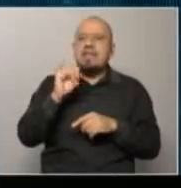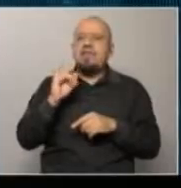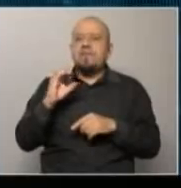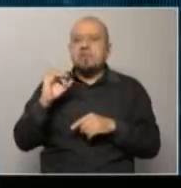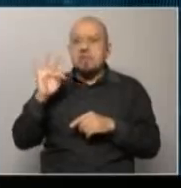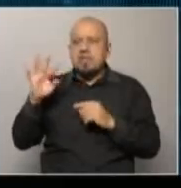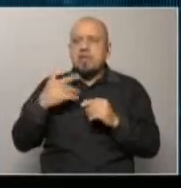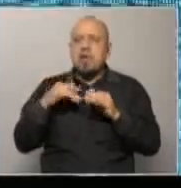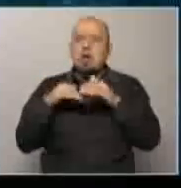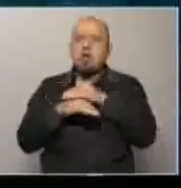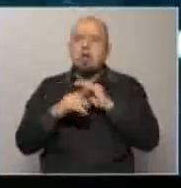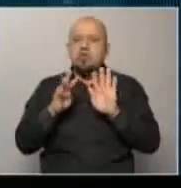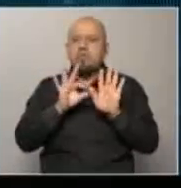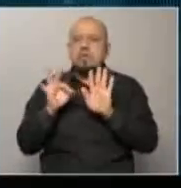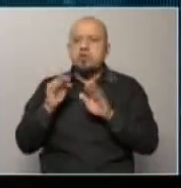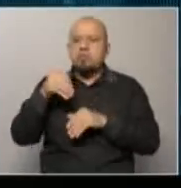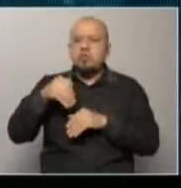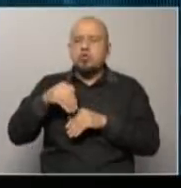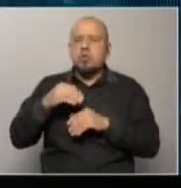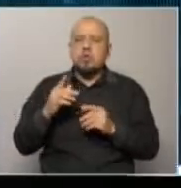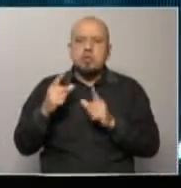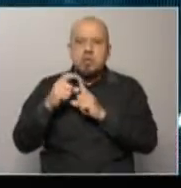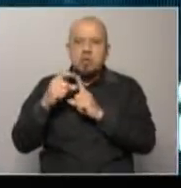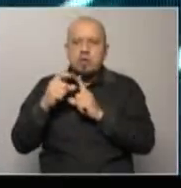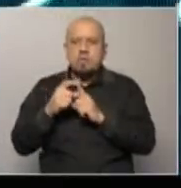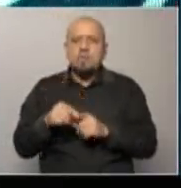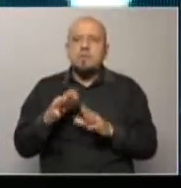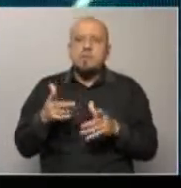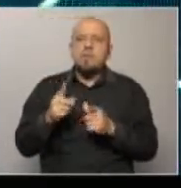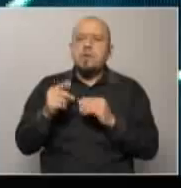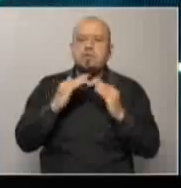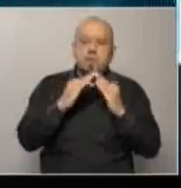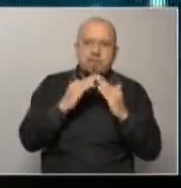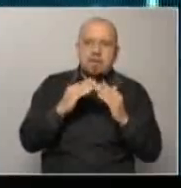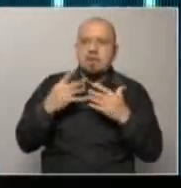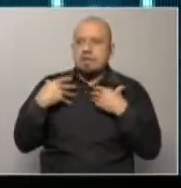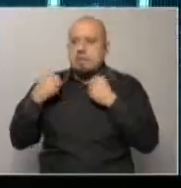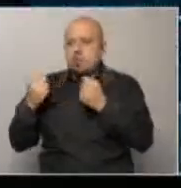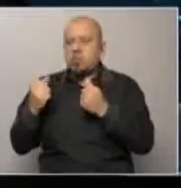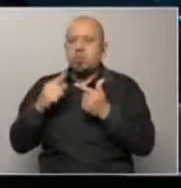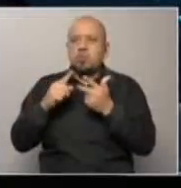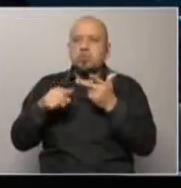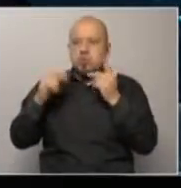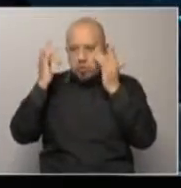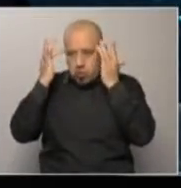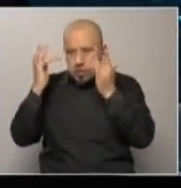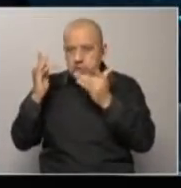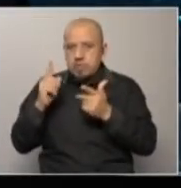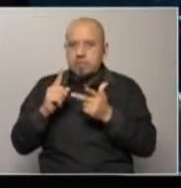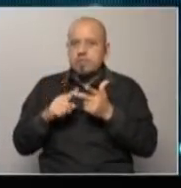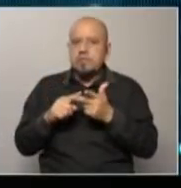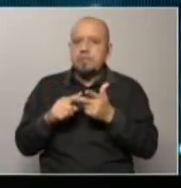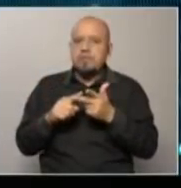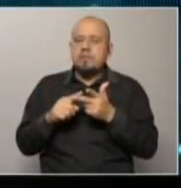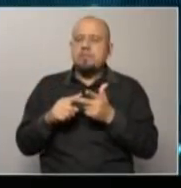900 millones de dólares y algunos otros temas más que están vinculados, algunos ejes concretos, vivienda, salud y educación, si no me equivoco.